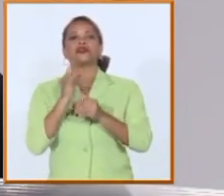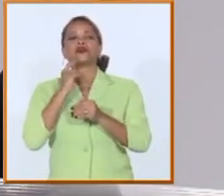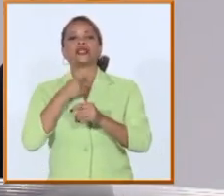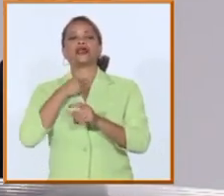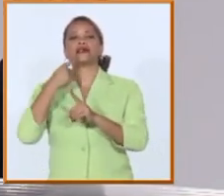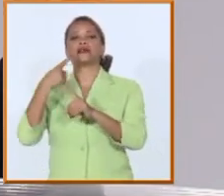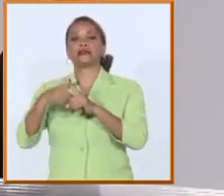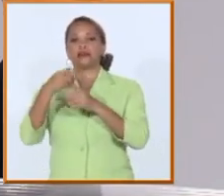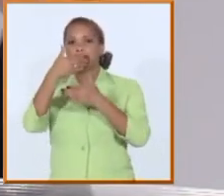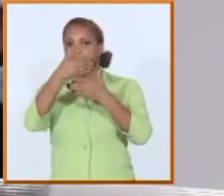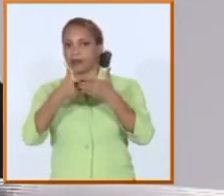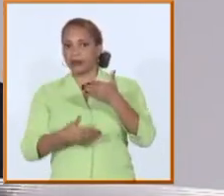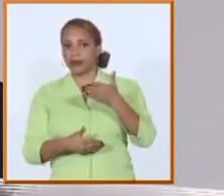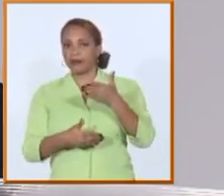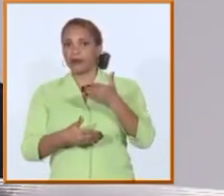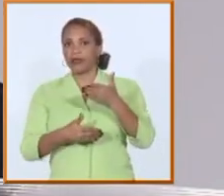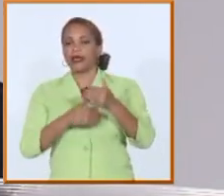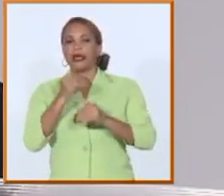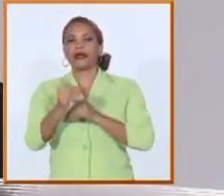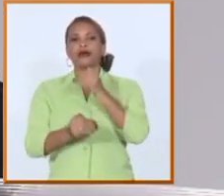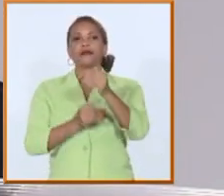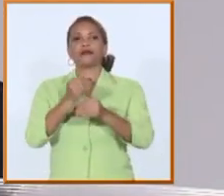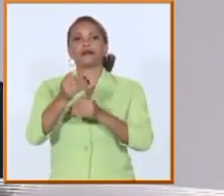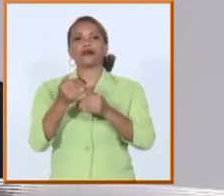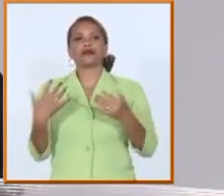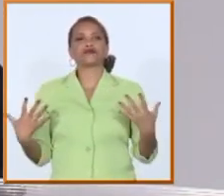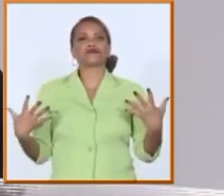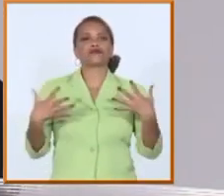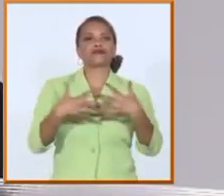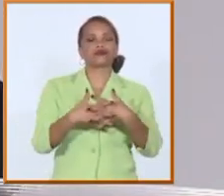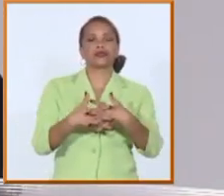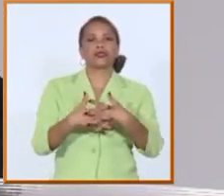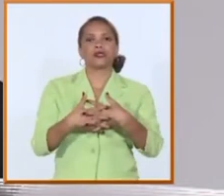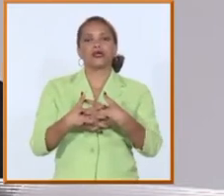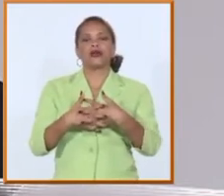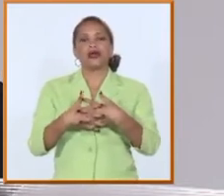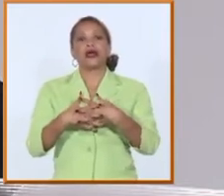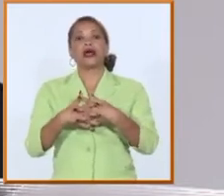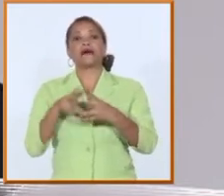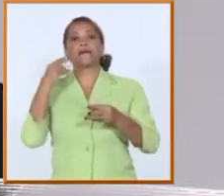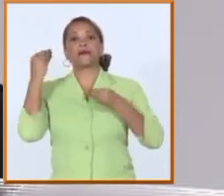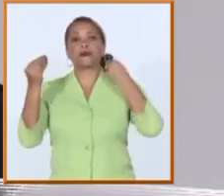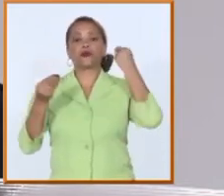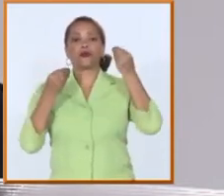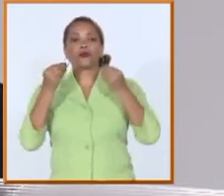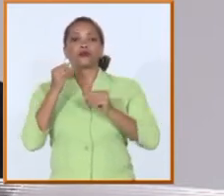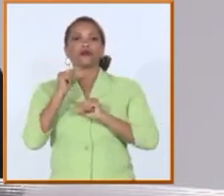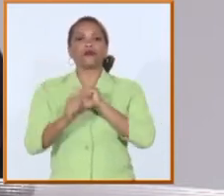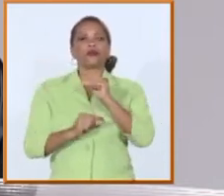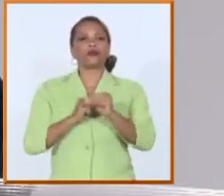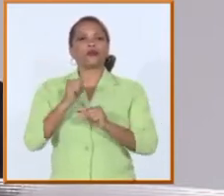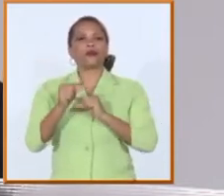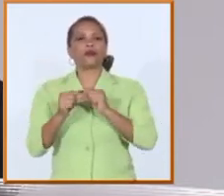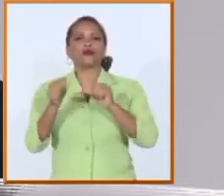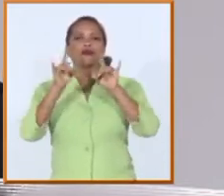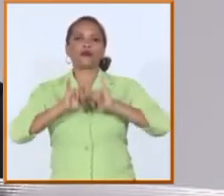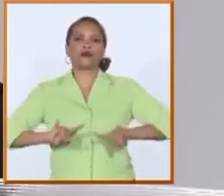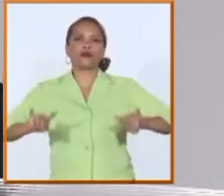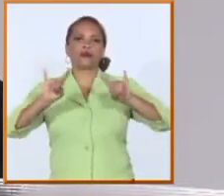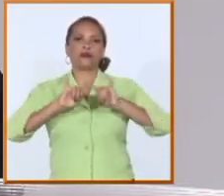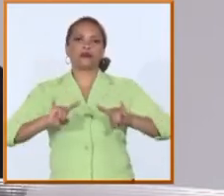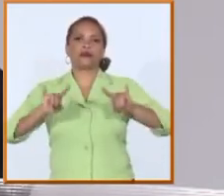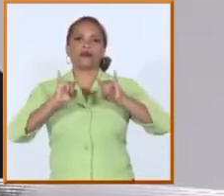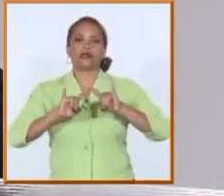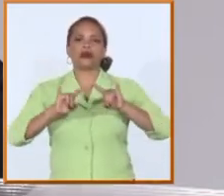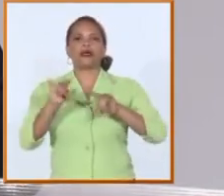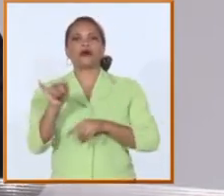y el proceso de ingreso está estrechamente ligado a la preocupación y la ocupación que tiene la universidad y las autoridades